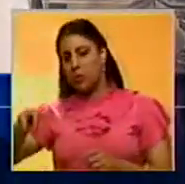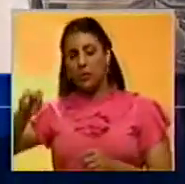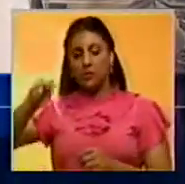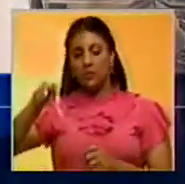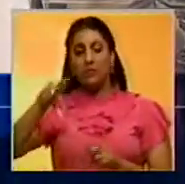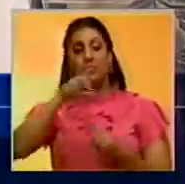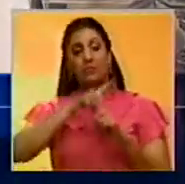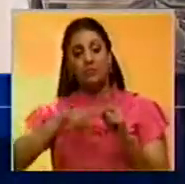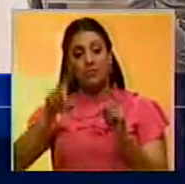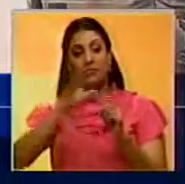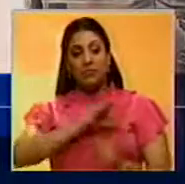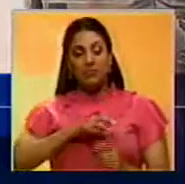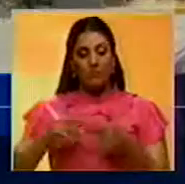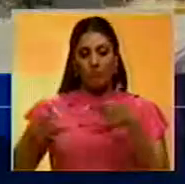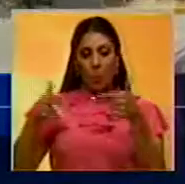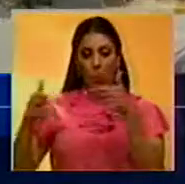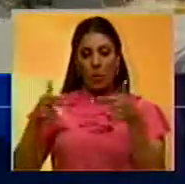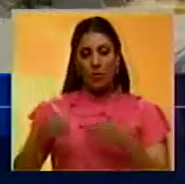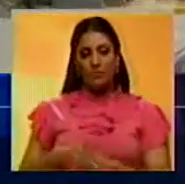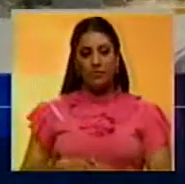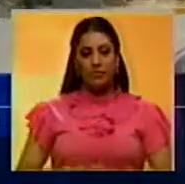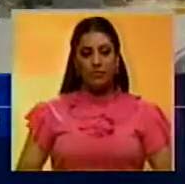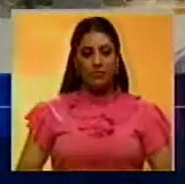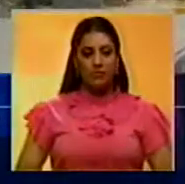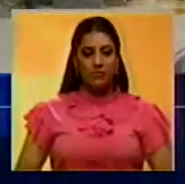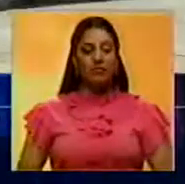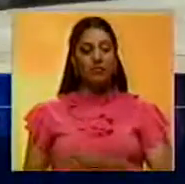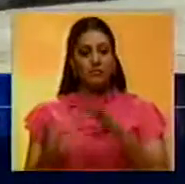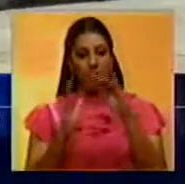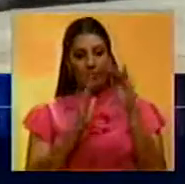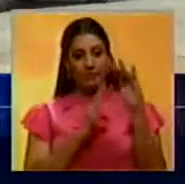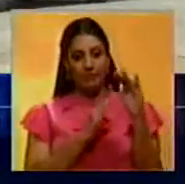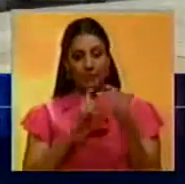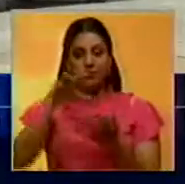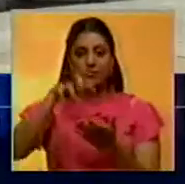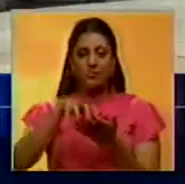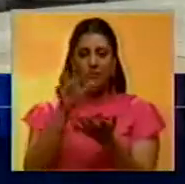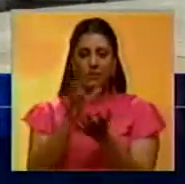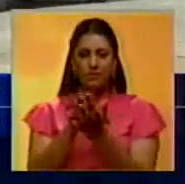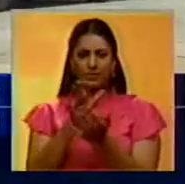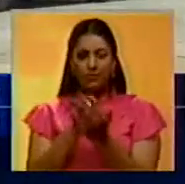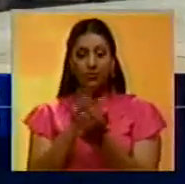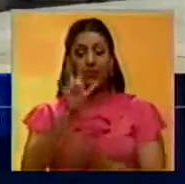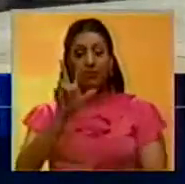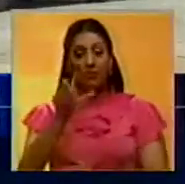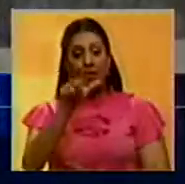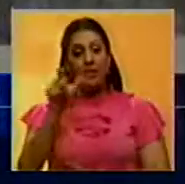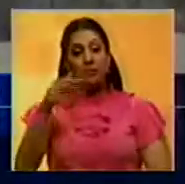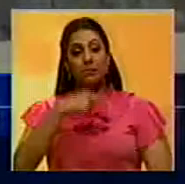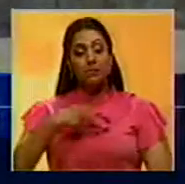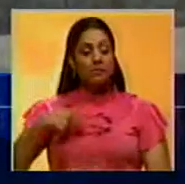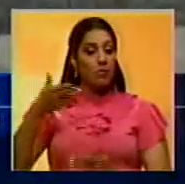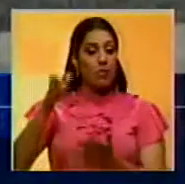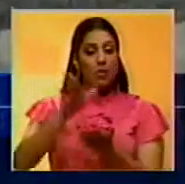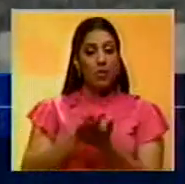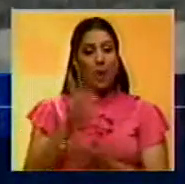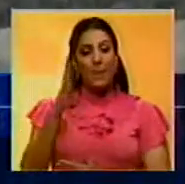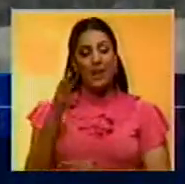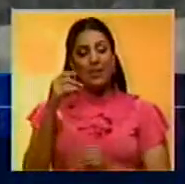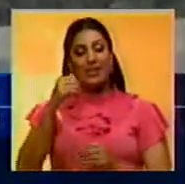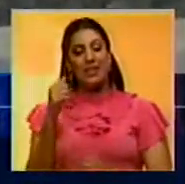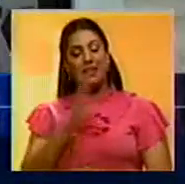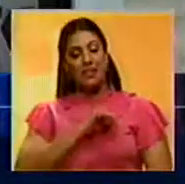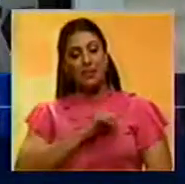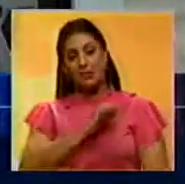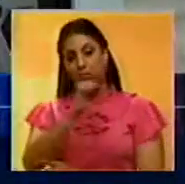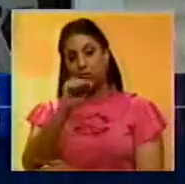se enfrentan las comisiones nuestras. Por su parte, en el Estado Nueva Esparta, tres presuntos delincuentes fueron abatidos por funcionarios del